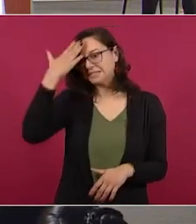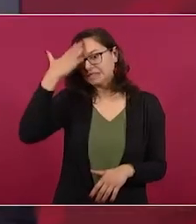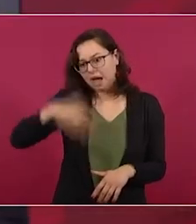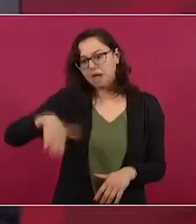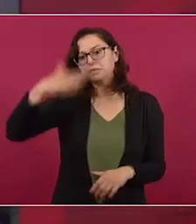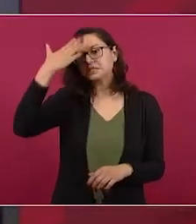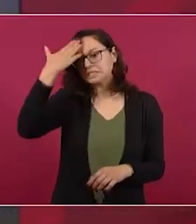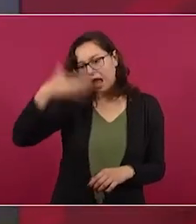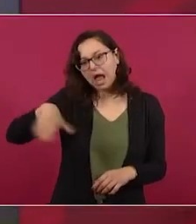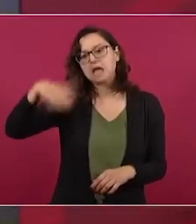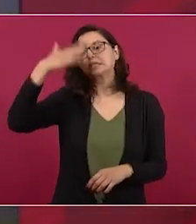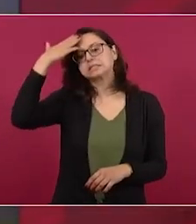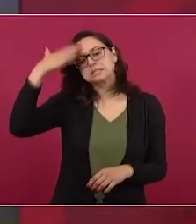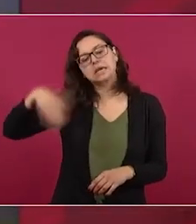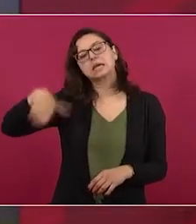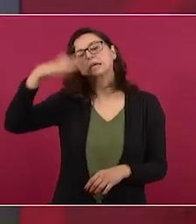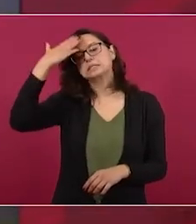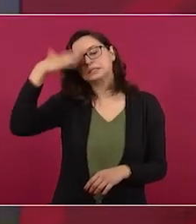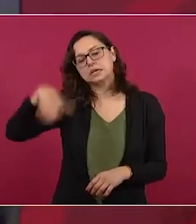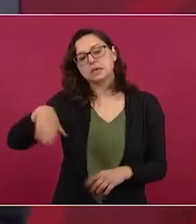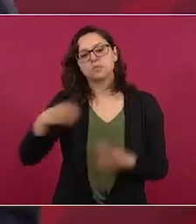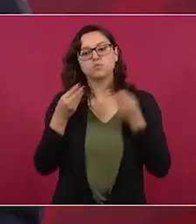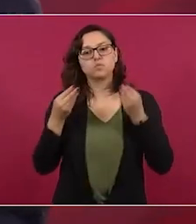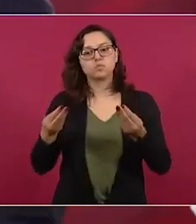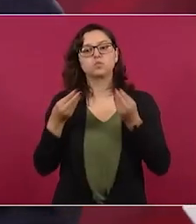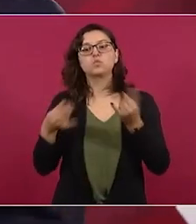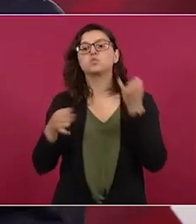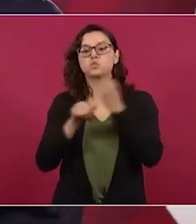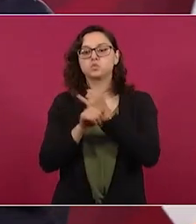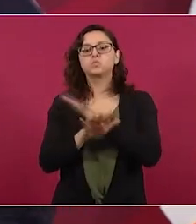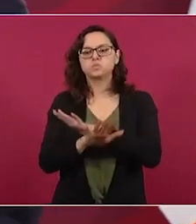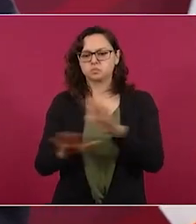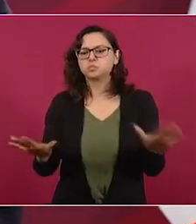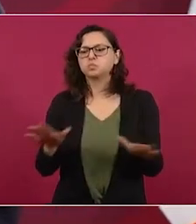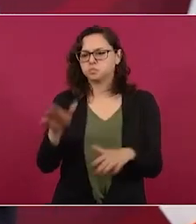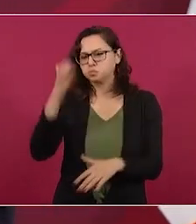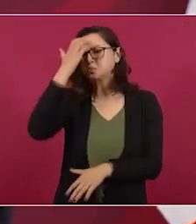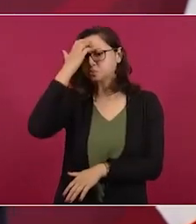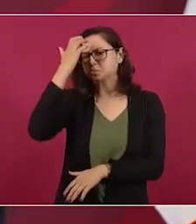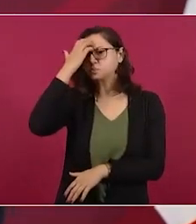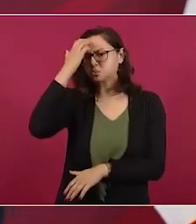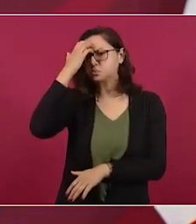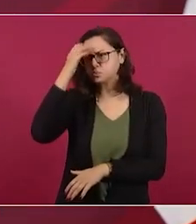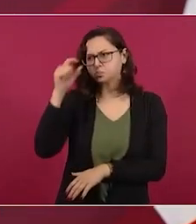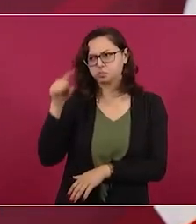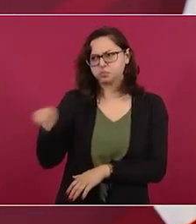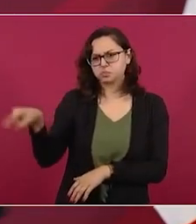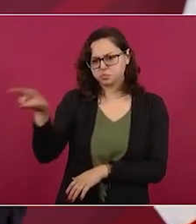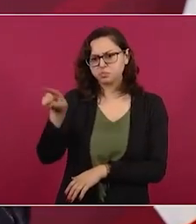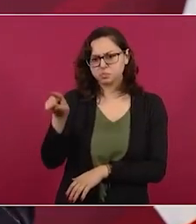pero tienen una